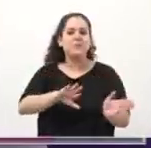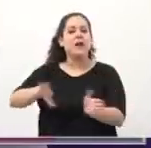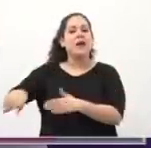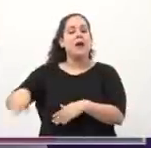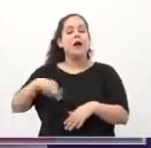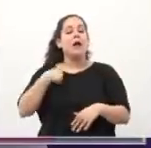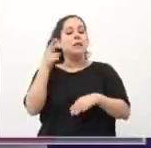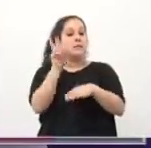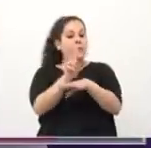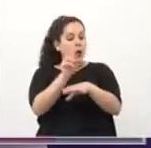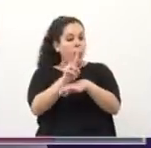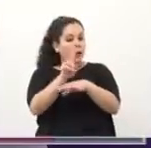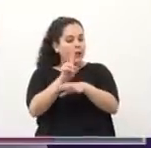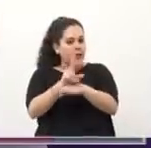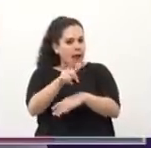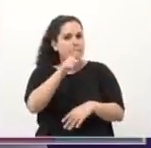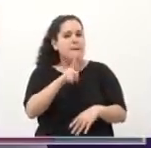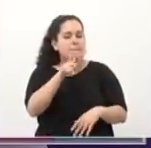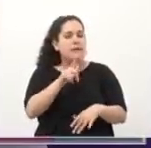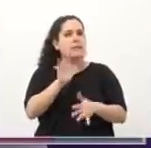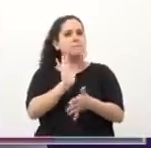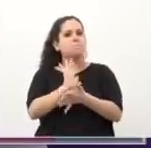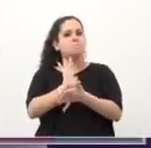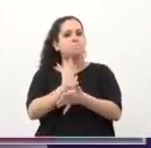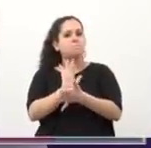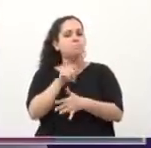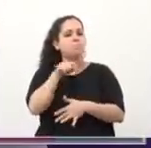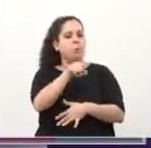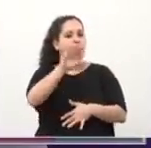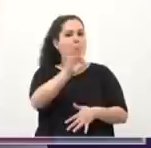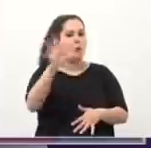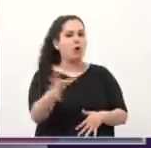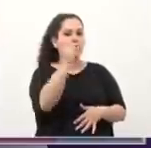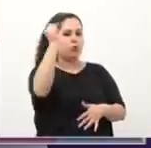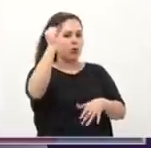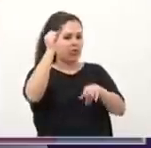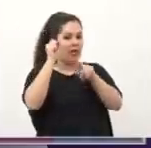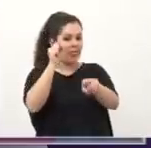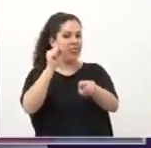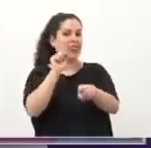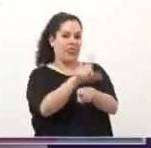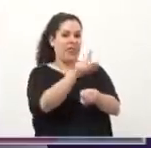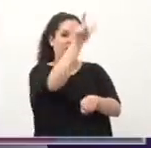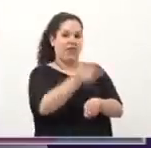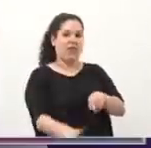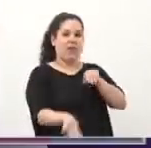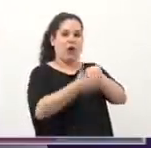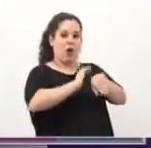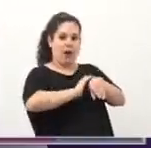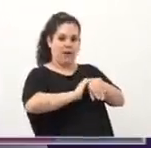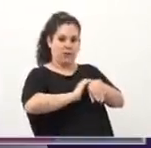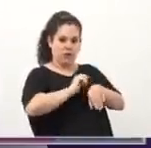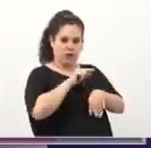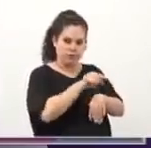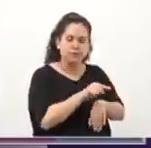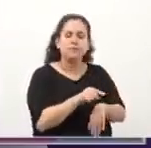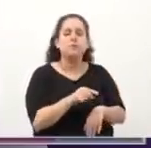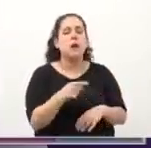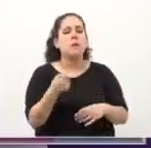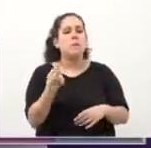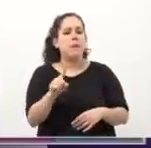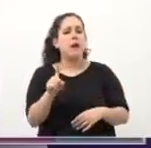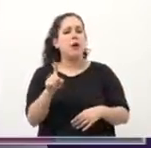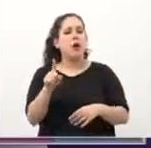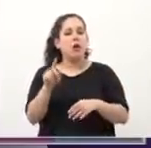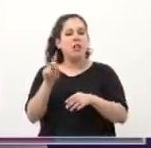la seguridad me parece que plantea justamente una de las grandes oportunidades que tiene Horacio y uno de los grandes déficits. Sin dudas, si hablas de